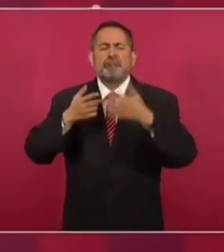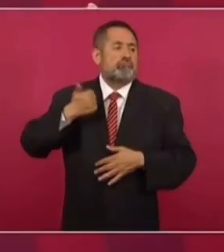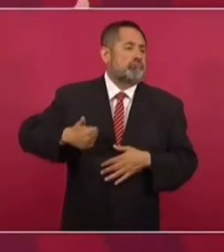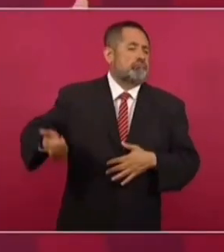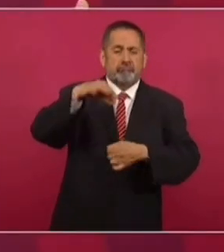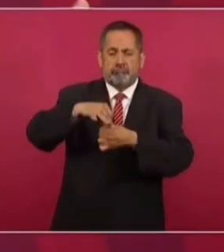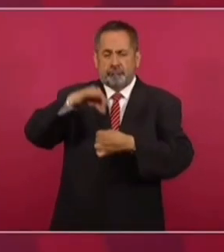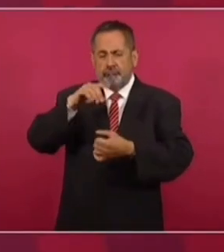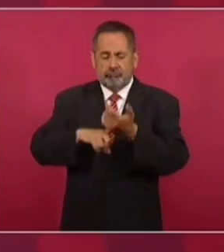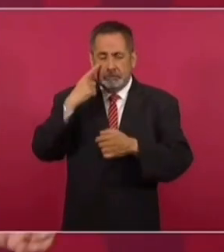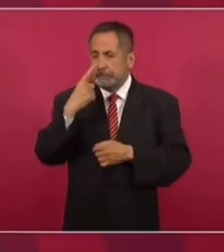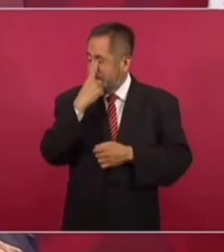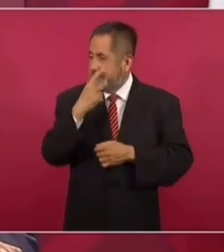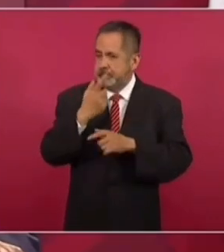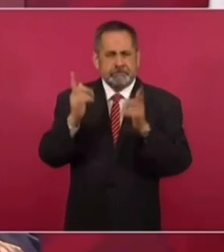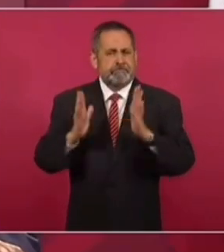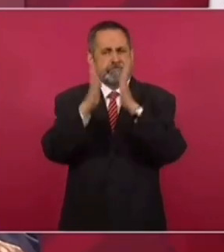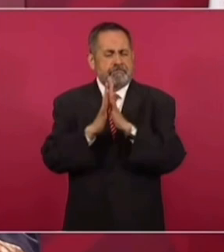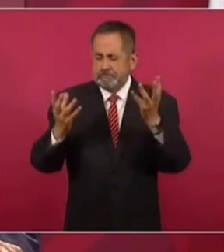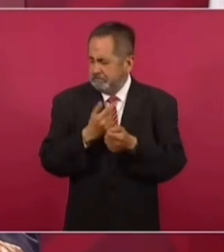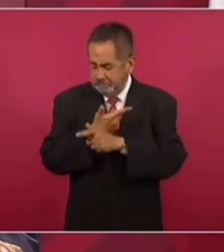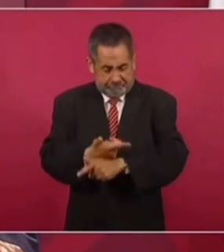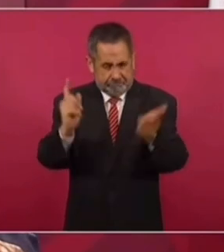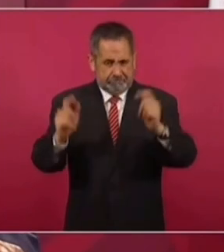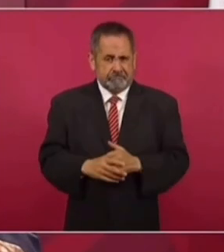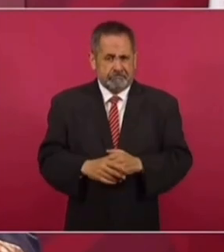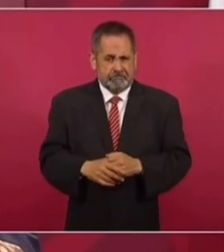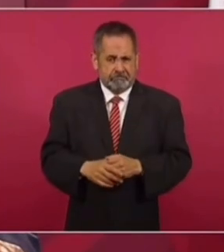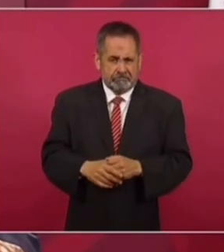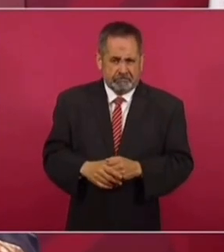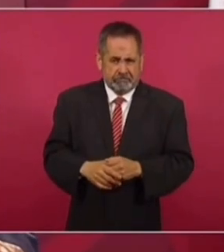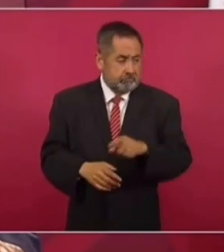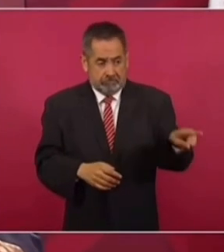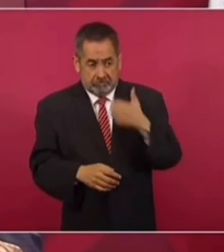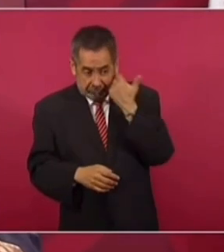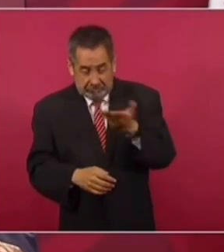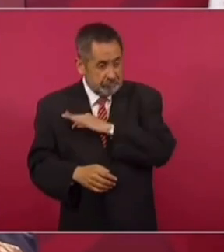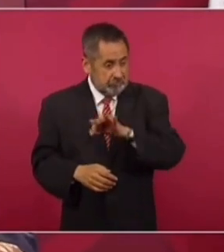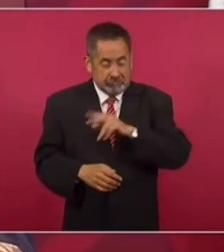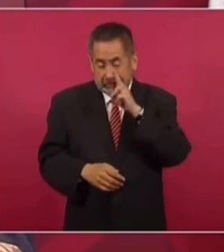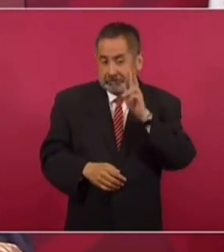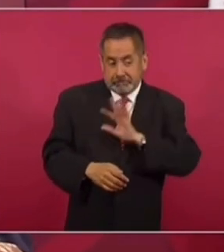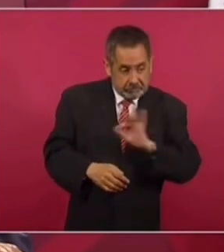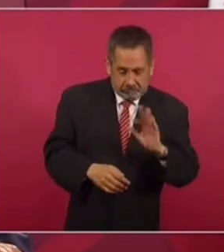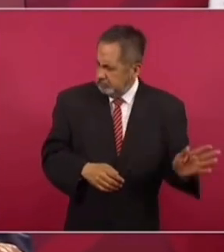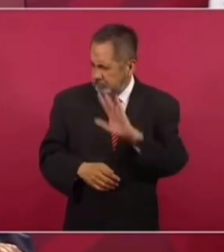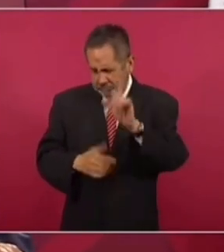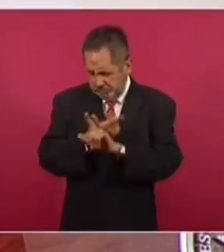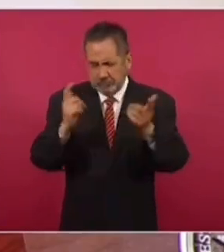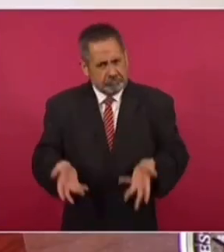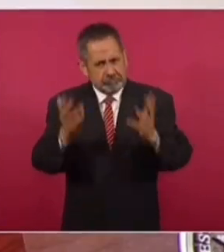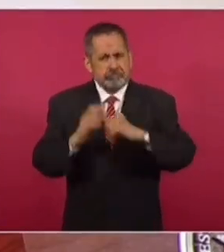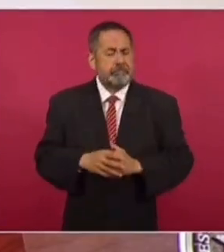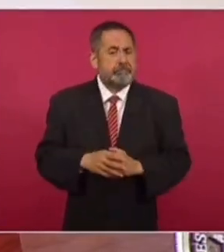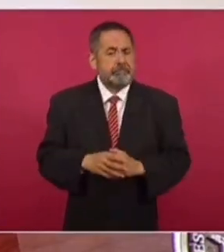Que todos puedan participar, todos los que tengan posibilidad. Y hay que también